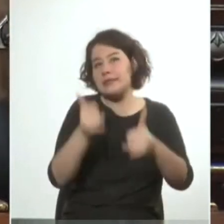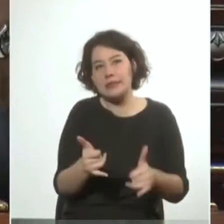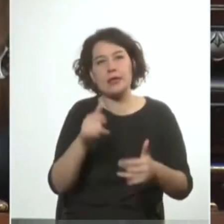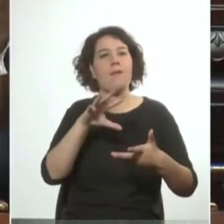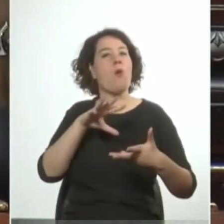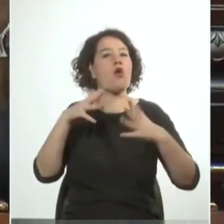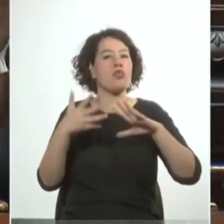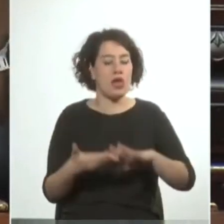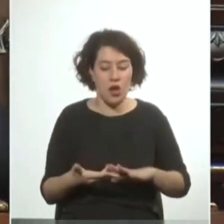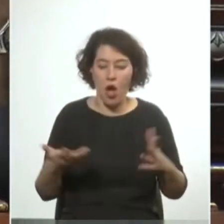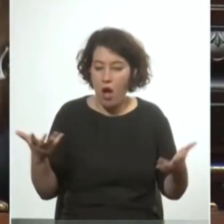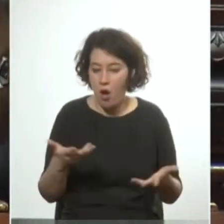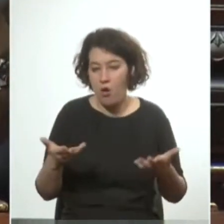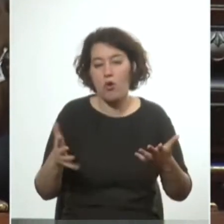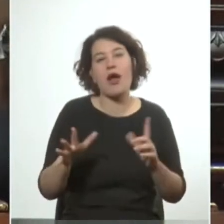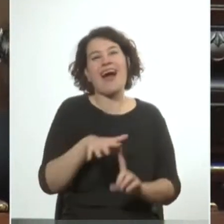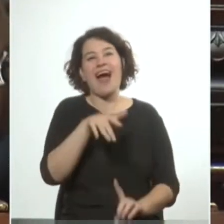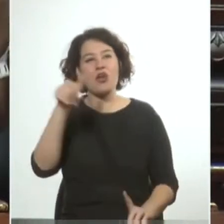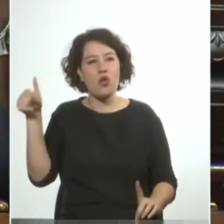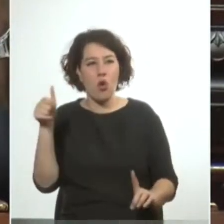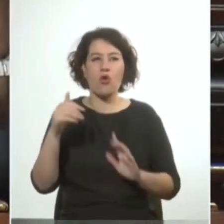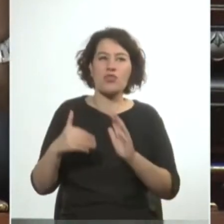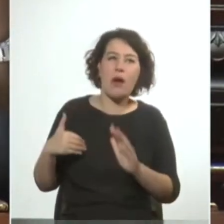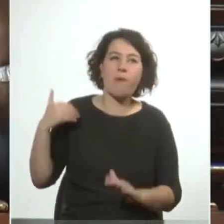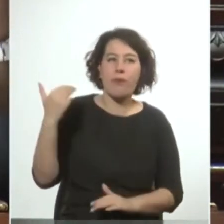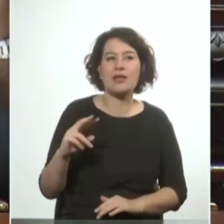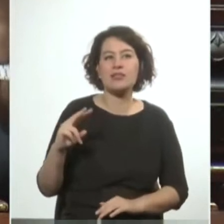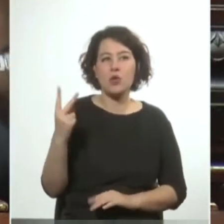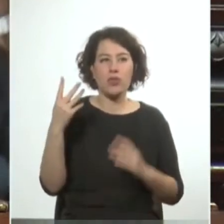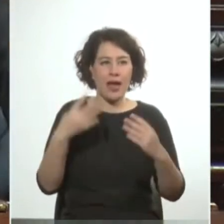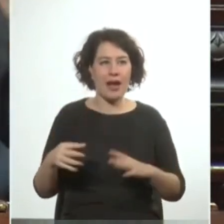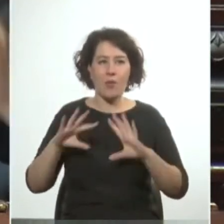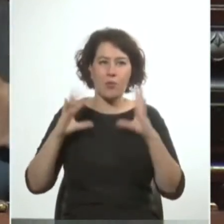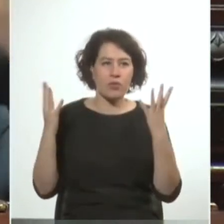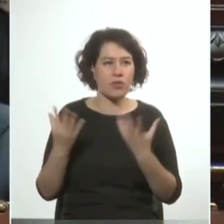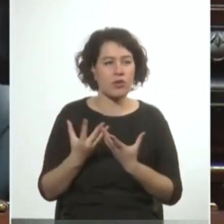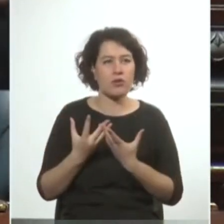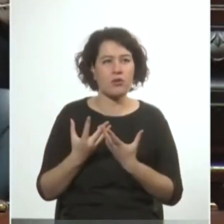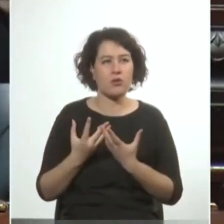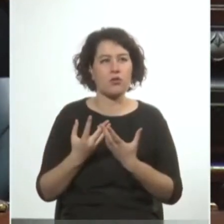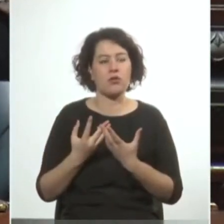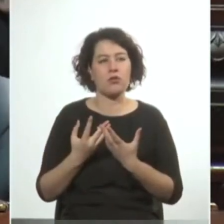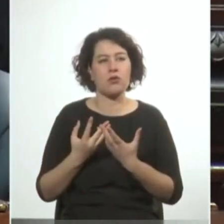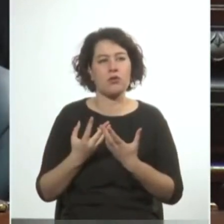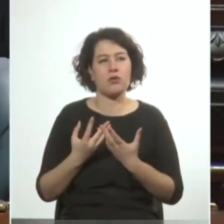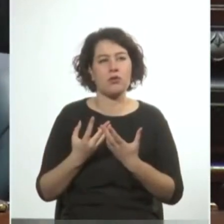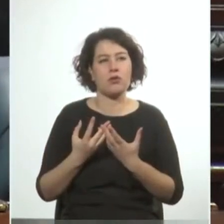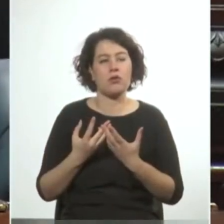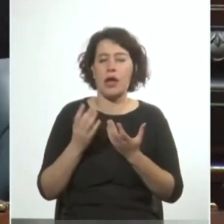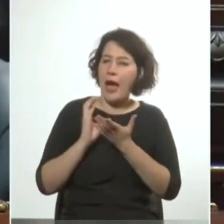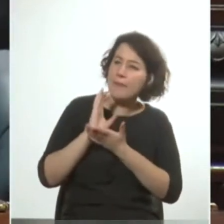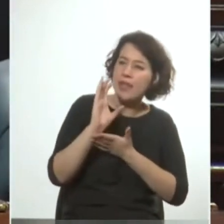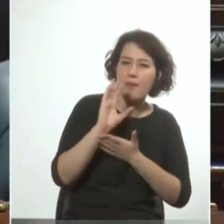prevalente que hubiera triunfado luego de la segunda guerra mundial no hubiese sido el del